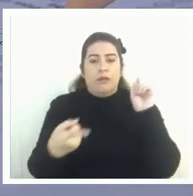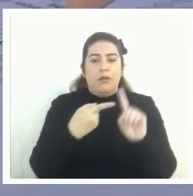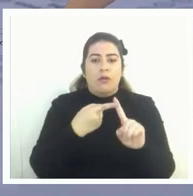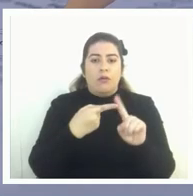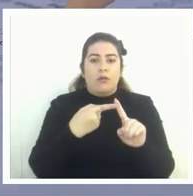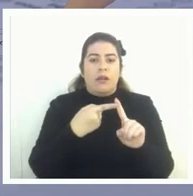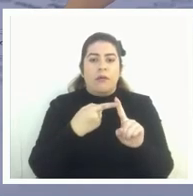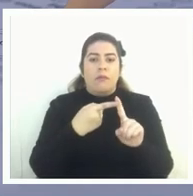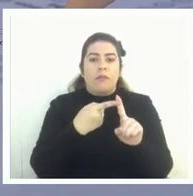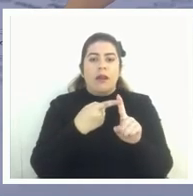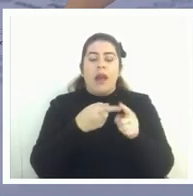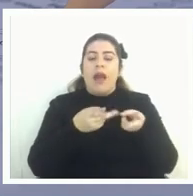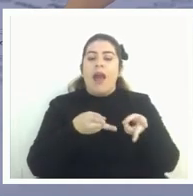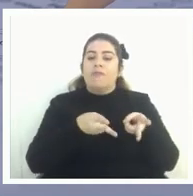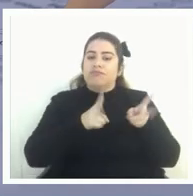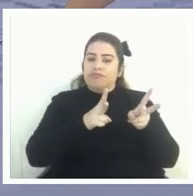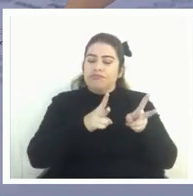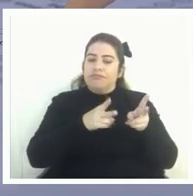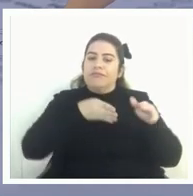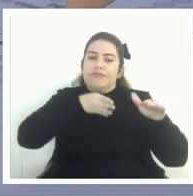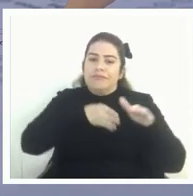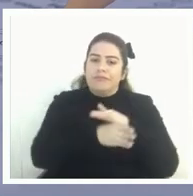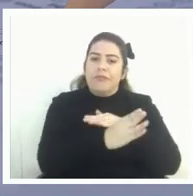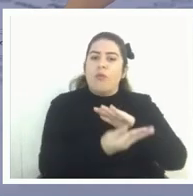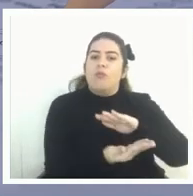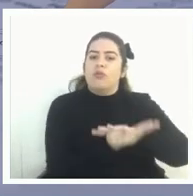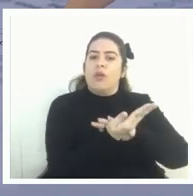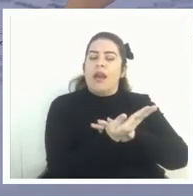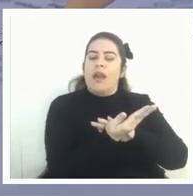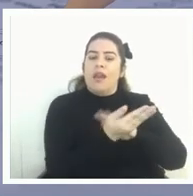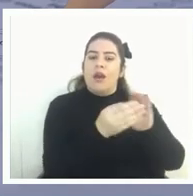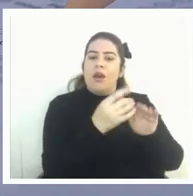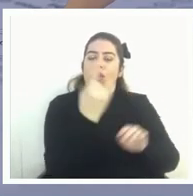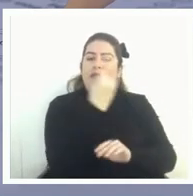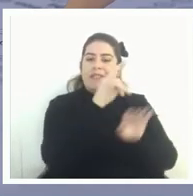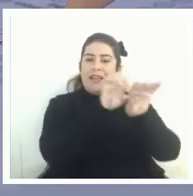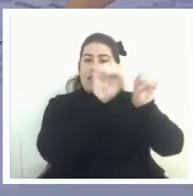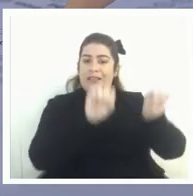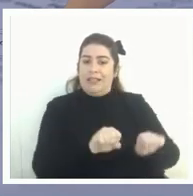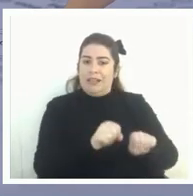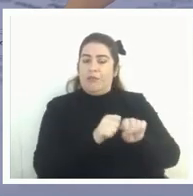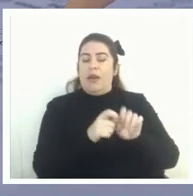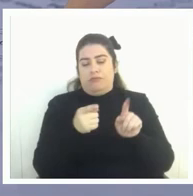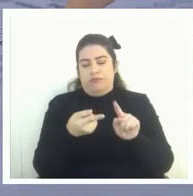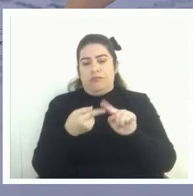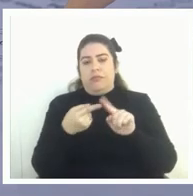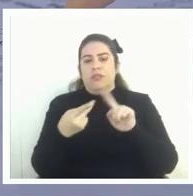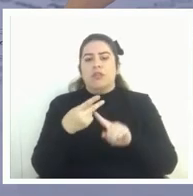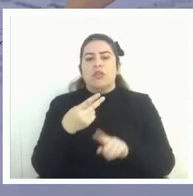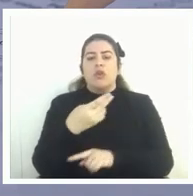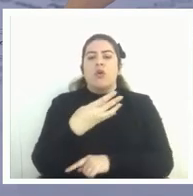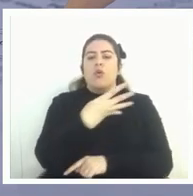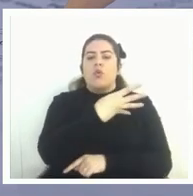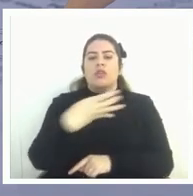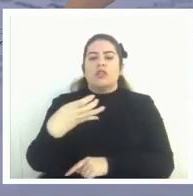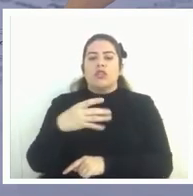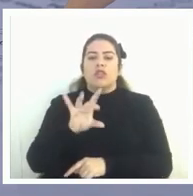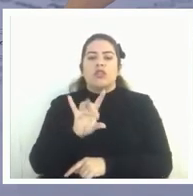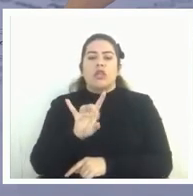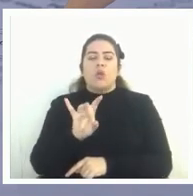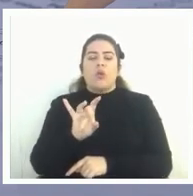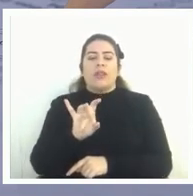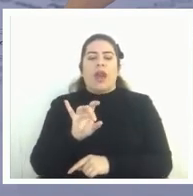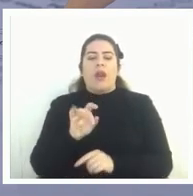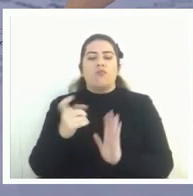habilitación para poder postular a las universidades del sistema y eso es que hay que tener 450 puntos promedio las dos